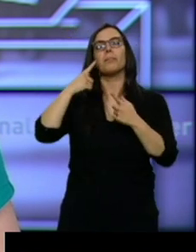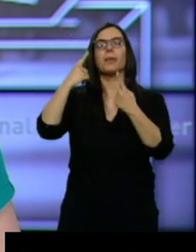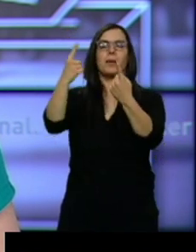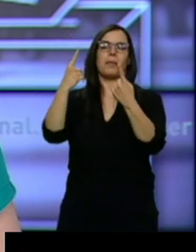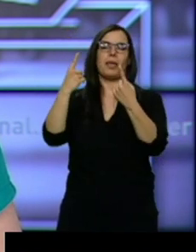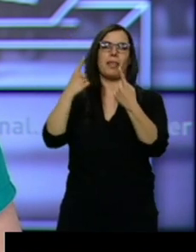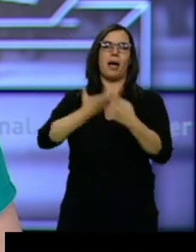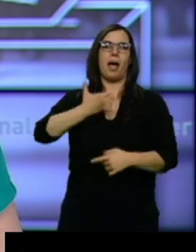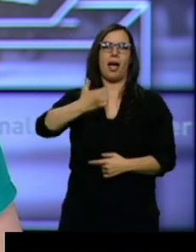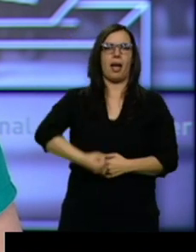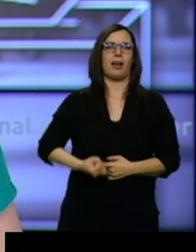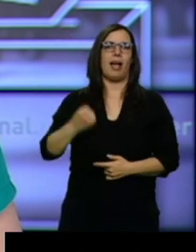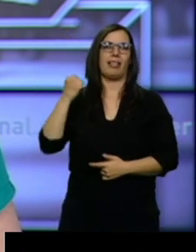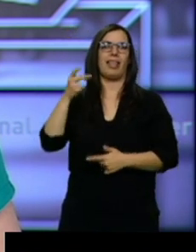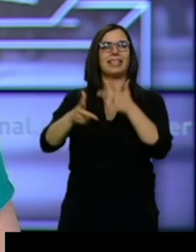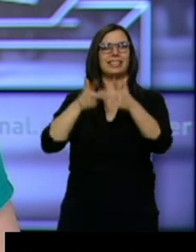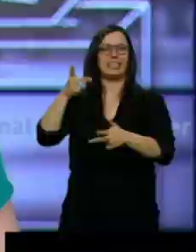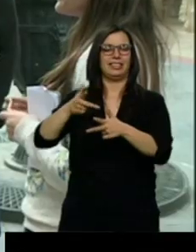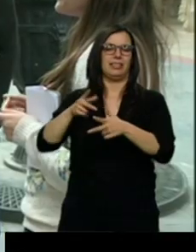Bildu ha sido allí la lista más votada.